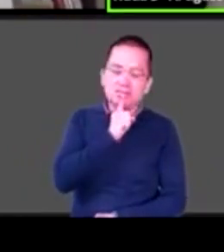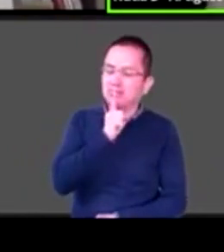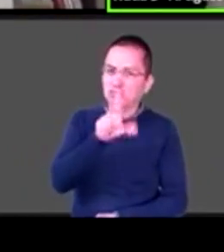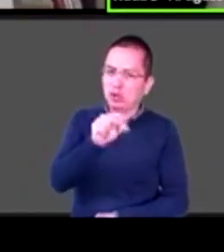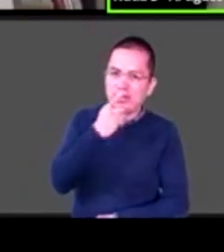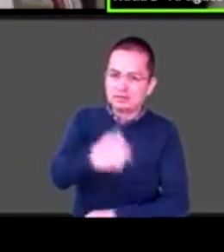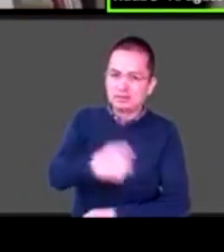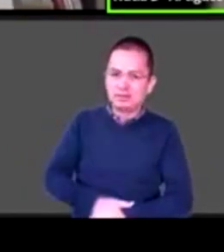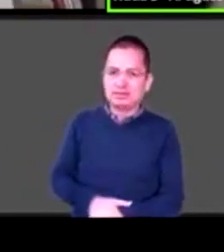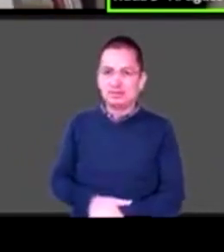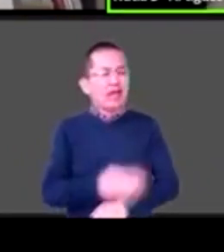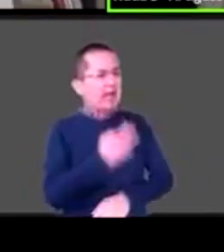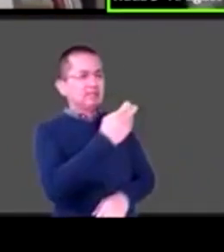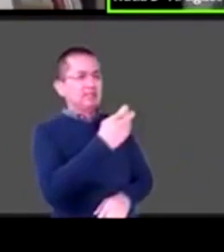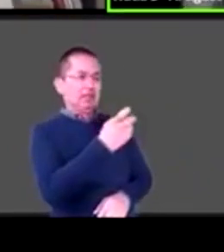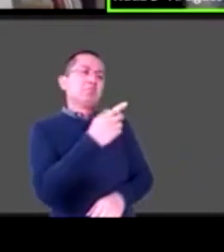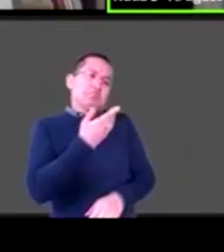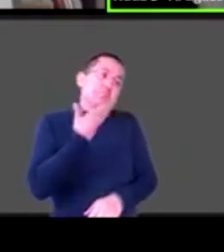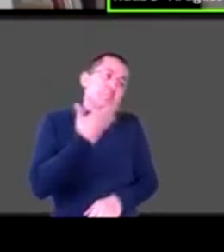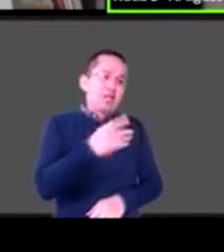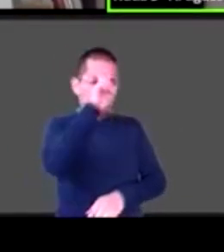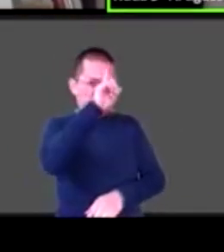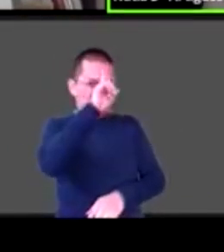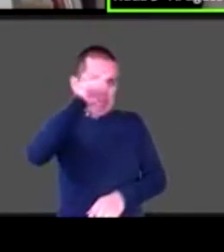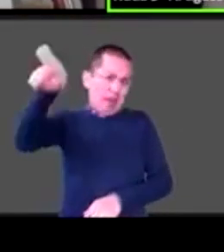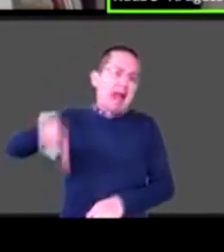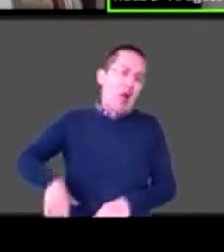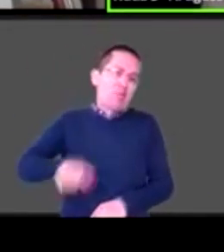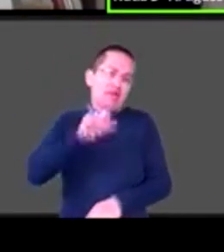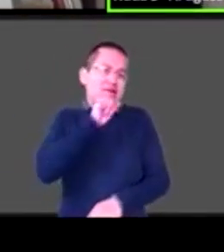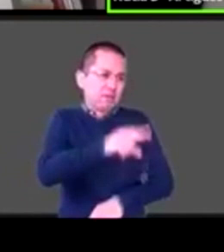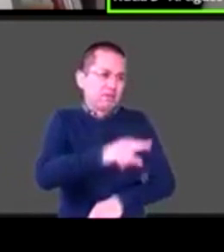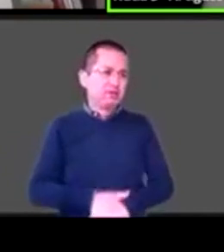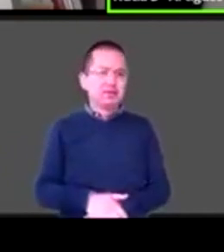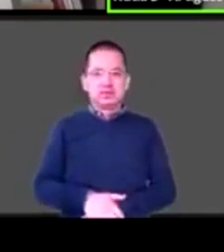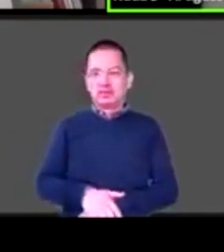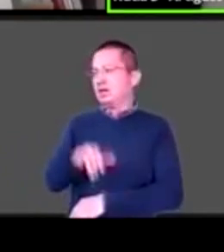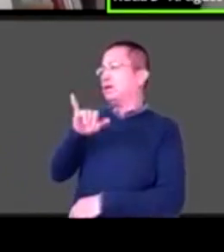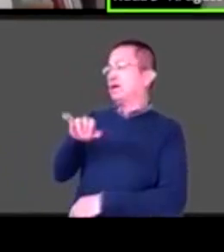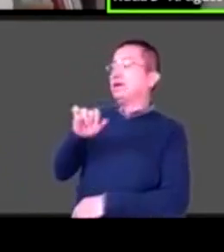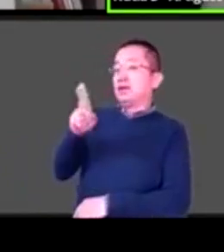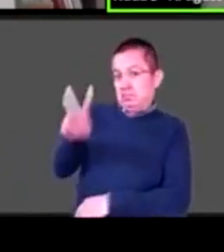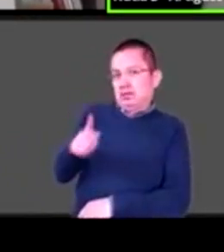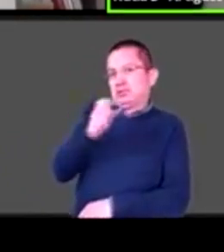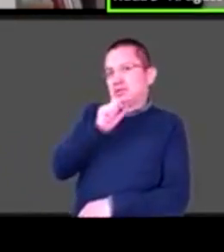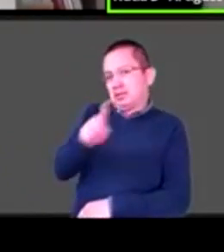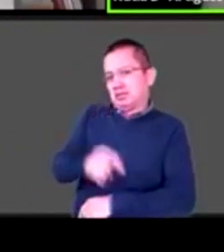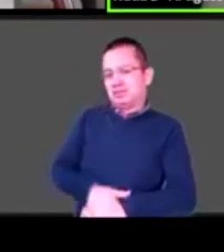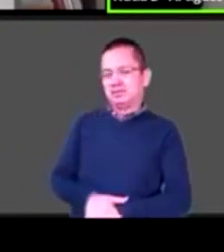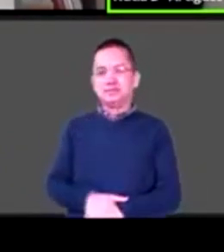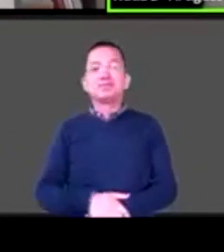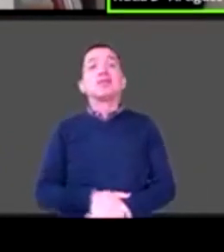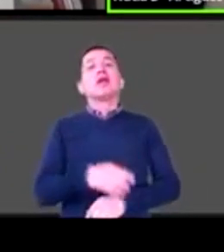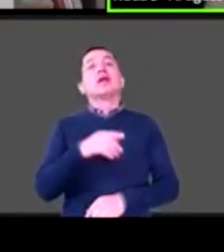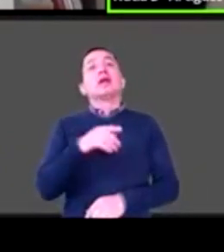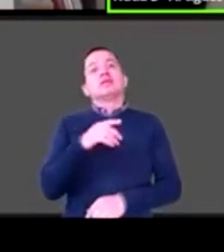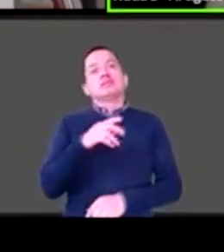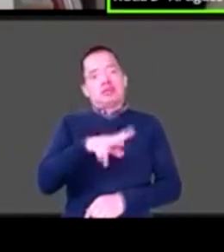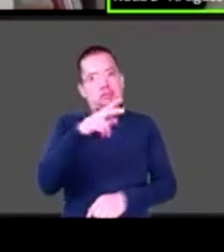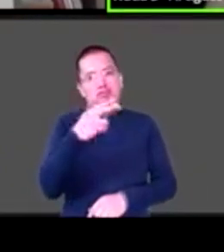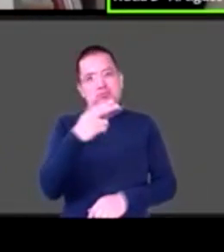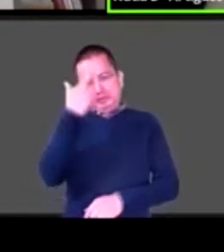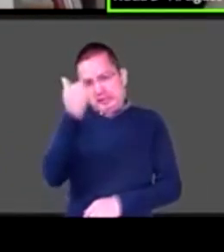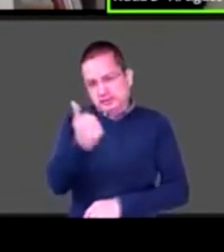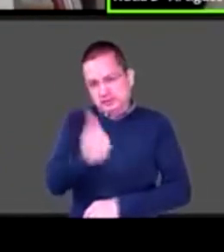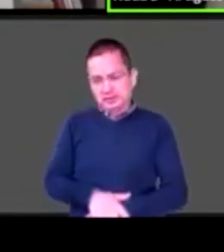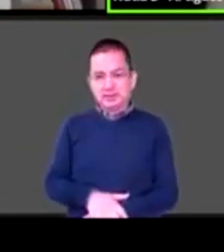sí, también en general, para la vida. Entonces, sí, la verdad, ¿no? El abuelo se murió. ¿Y qué quiere decir que se murió?